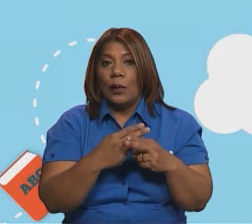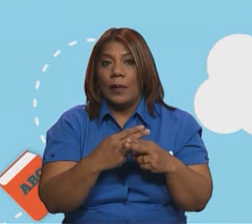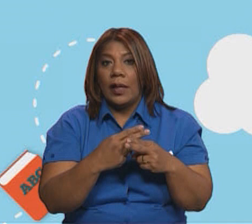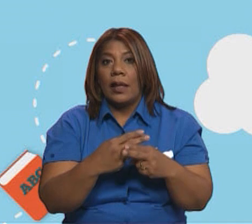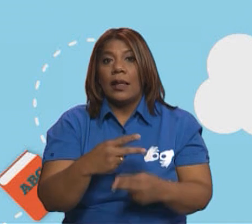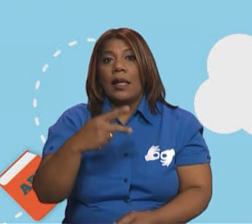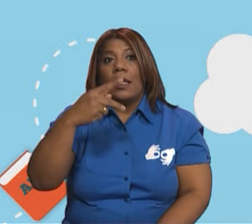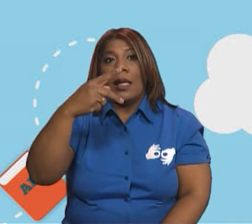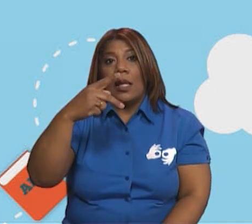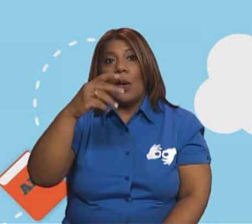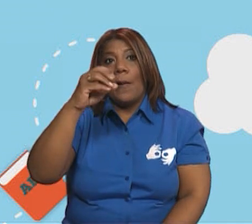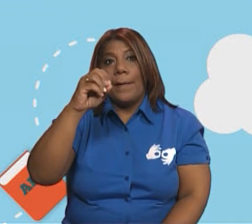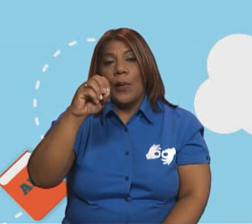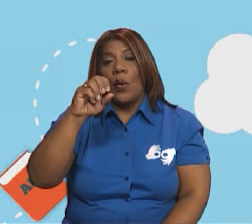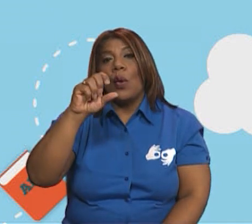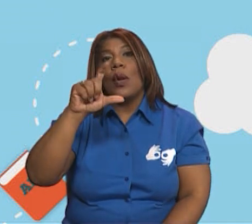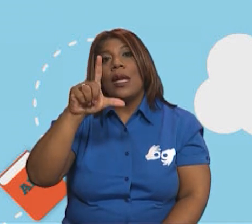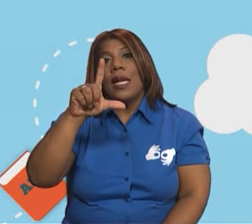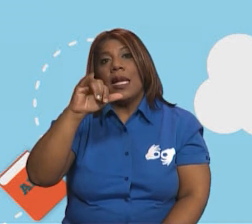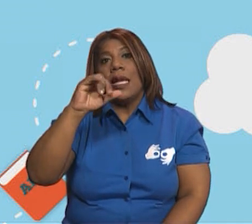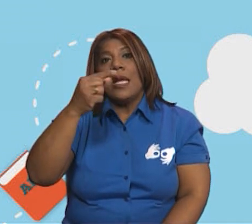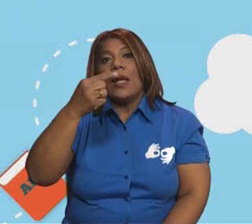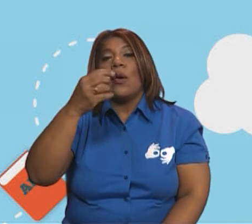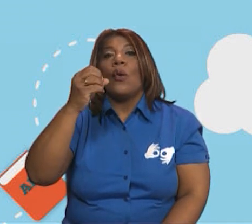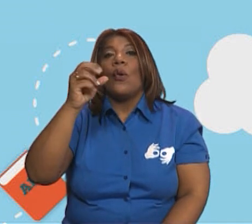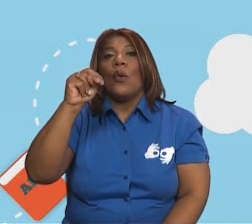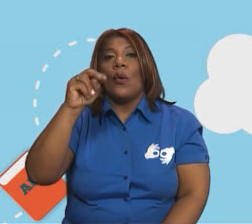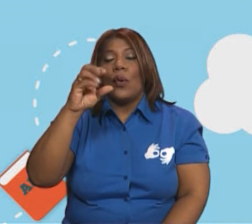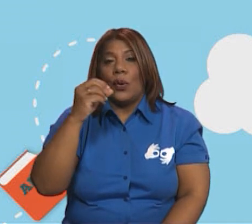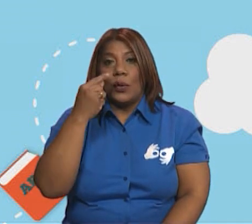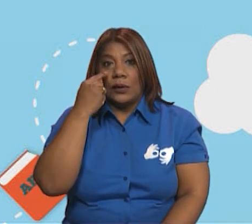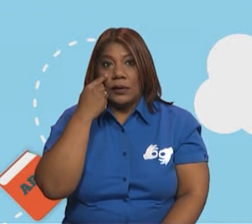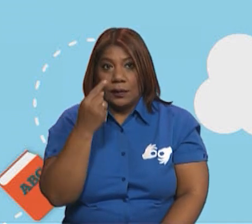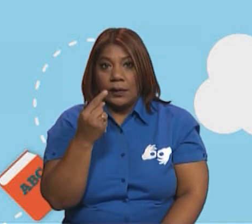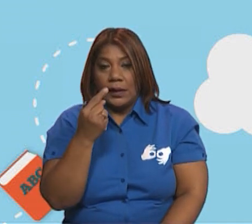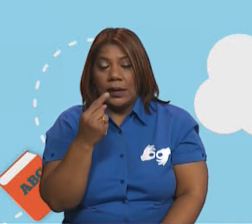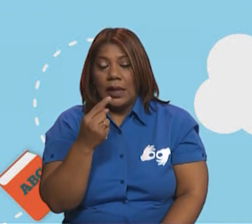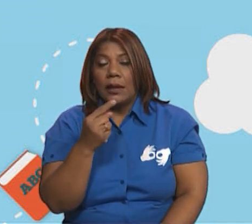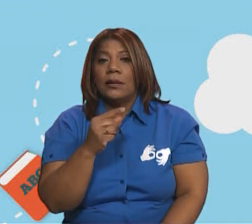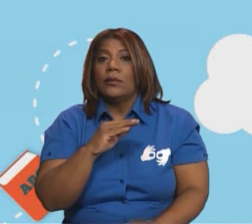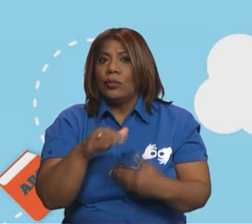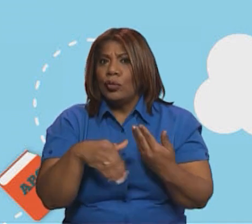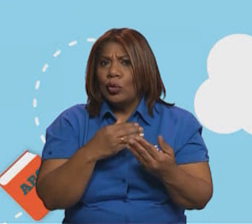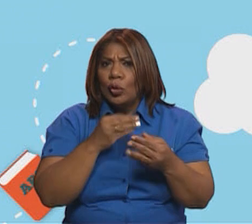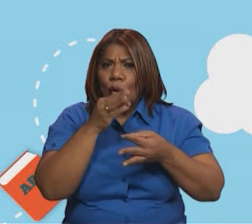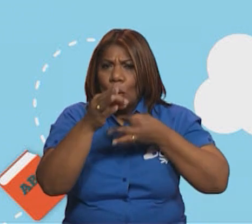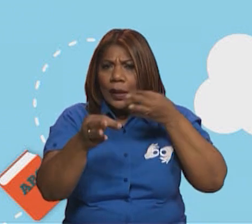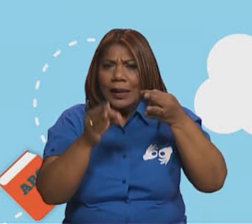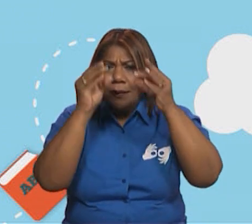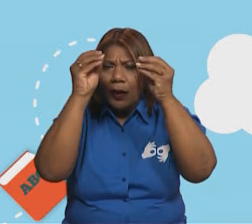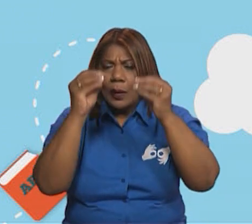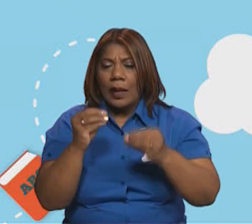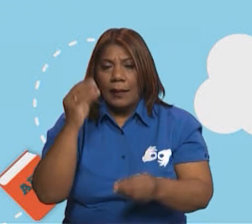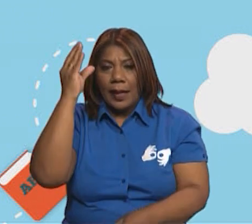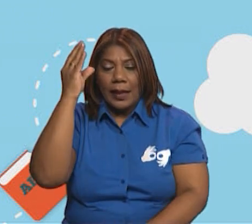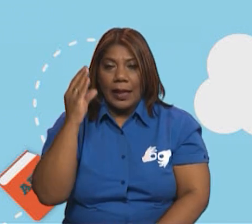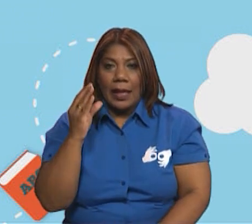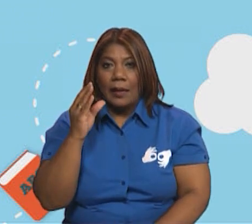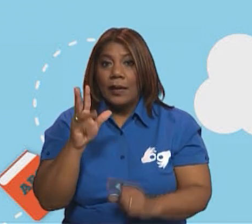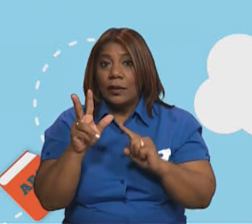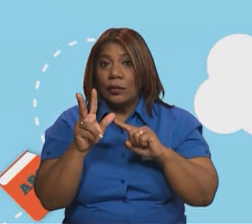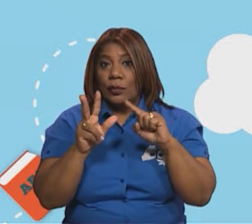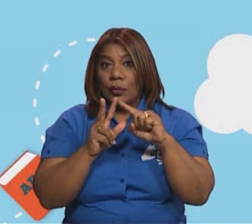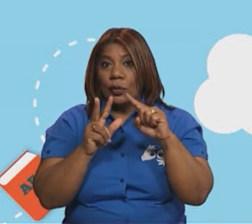ejemplo que tenemos allí. Vamos a utilizar los que hemos aprendido en clase. Recuerden que son tres. Vamos a